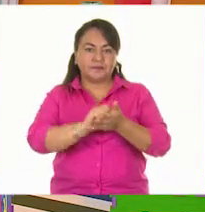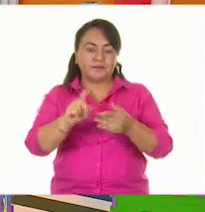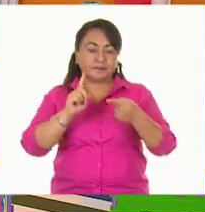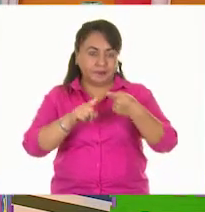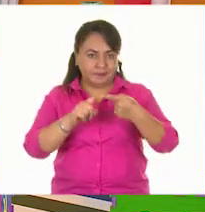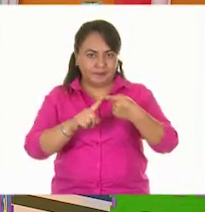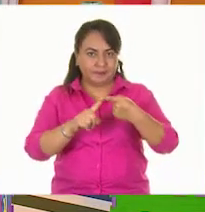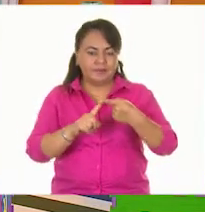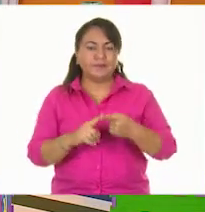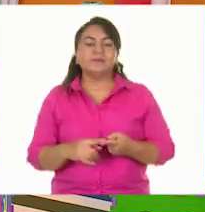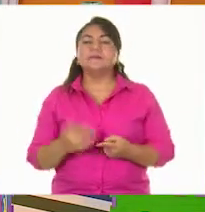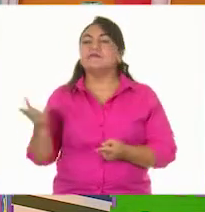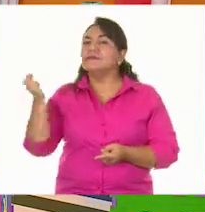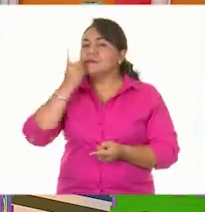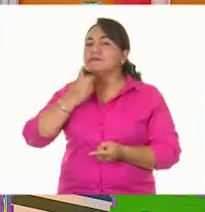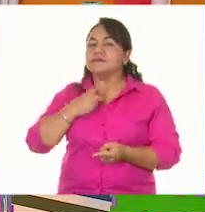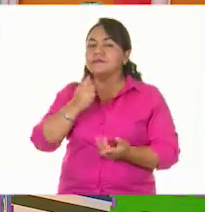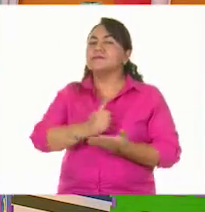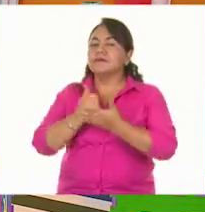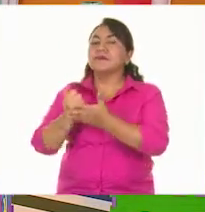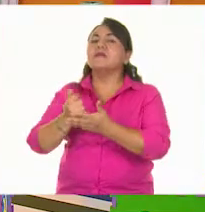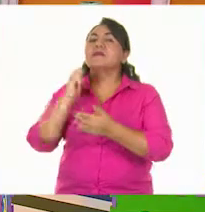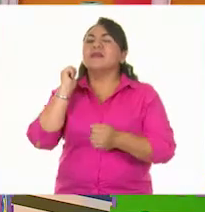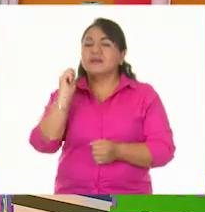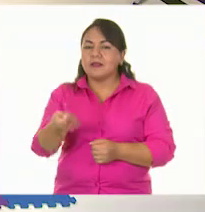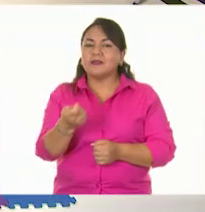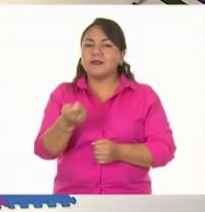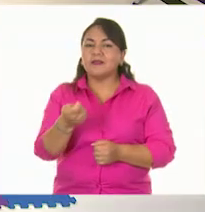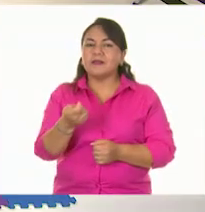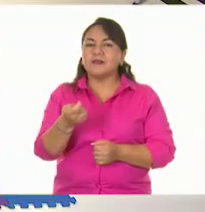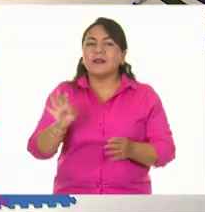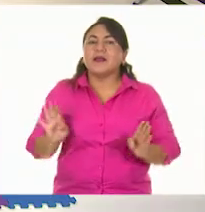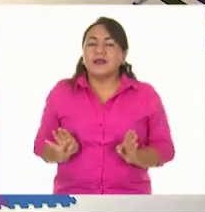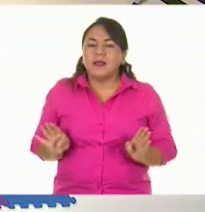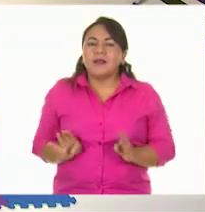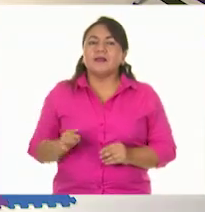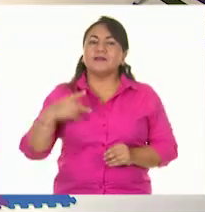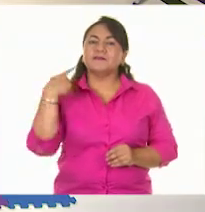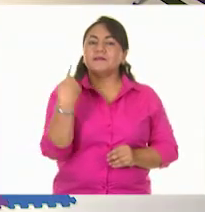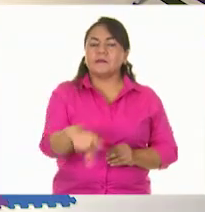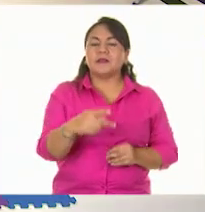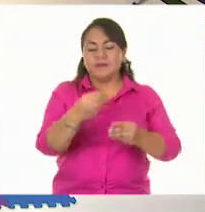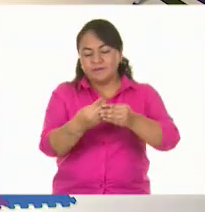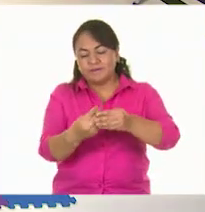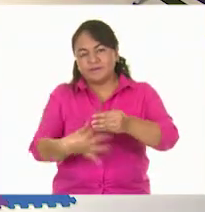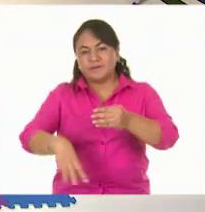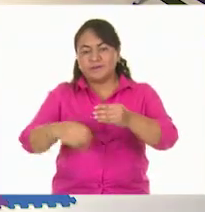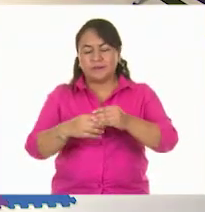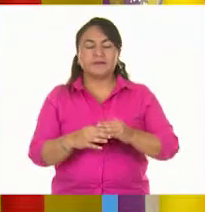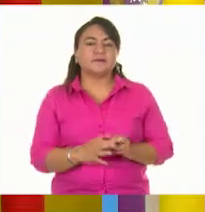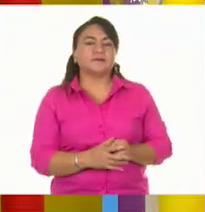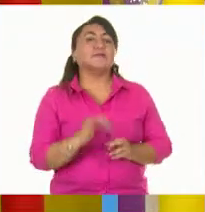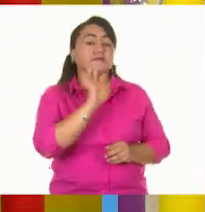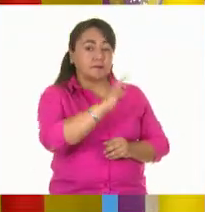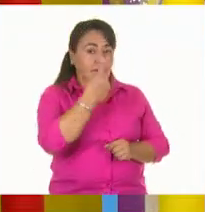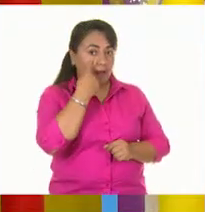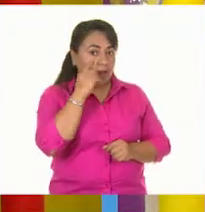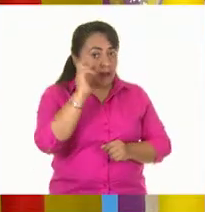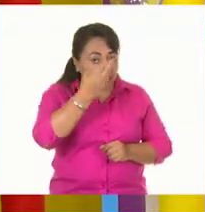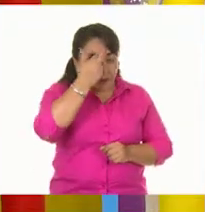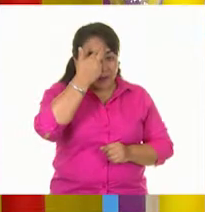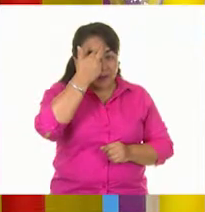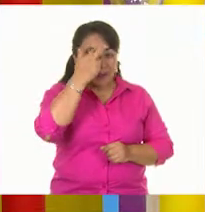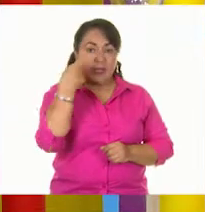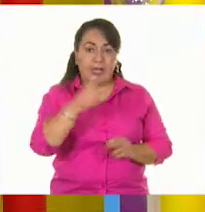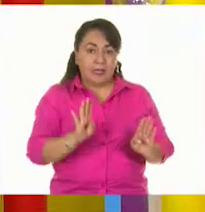característica. Alexia, ayúdales a describir a los niños qué características tiene un líquido. A ver, veamos, hay que recordar